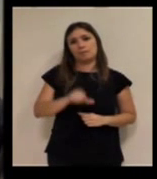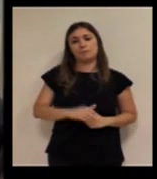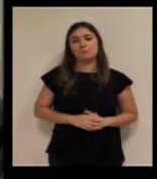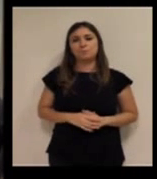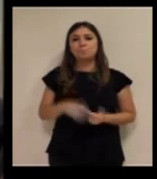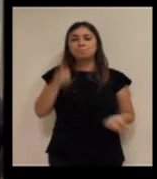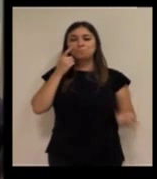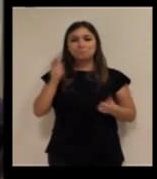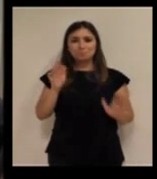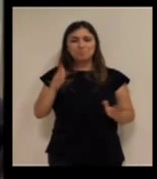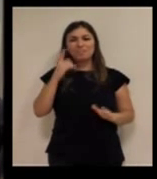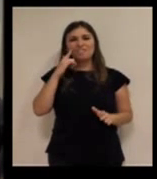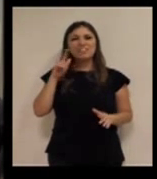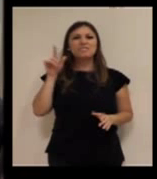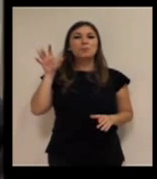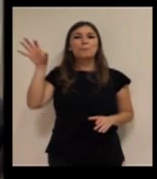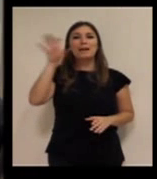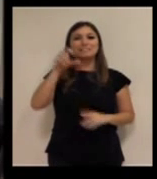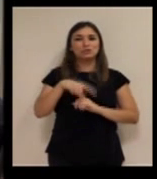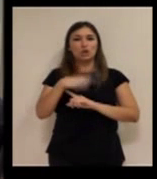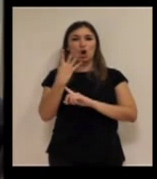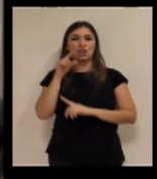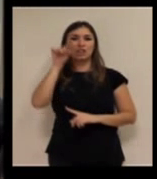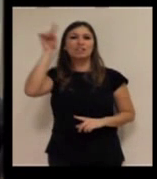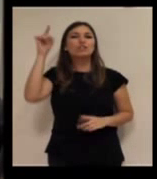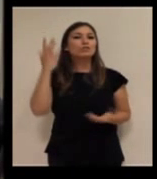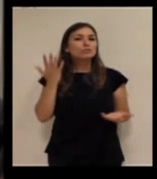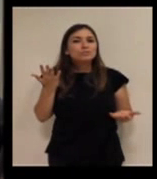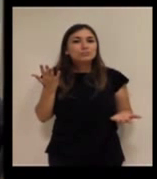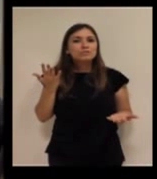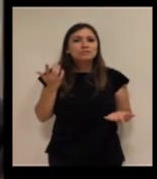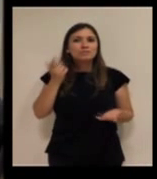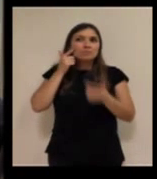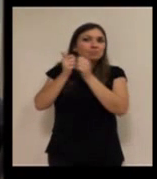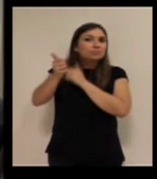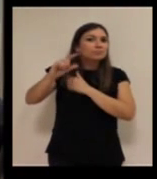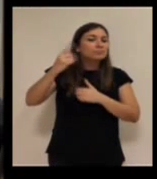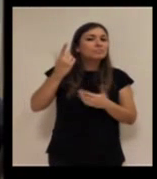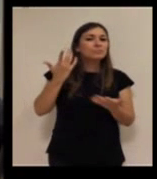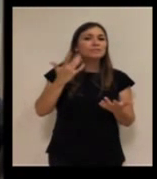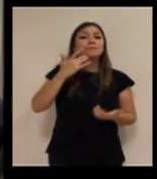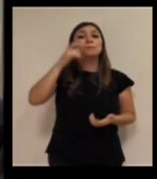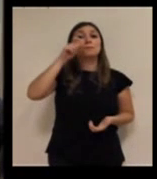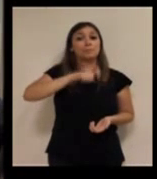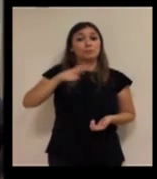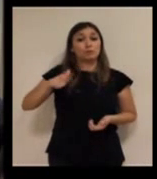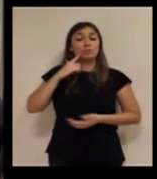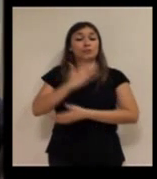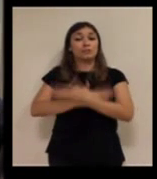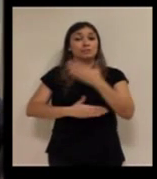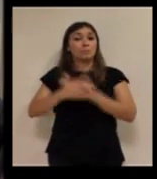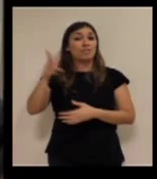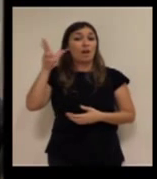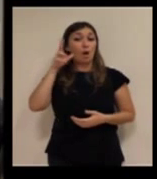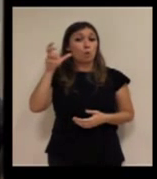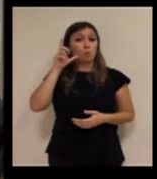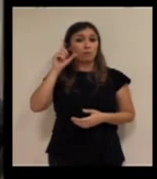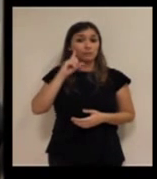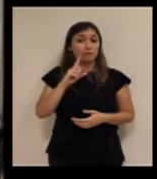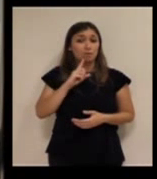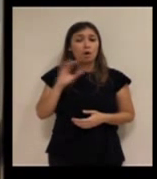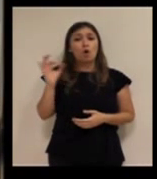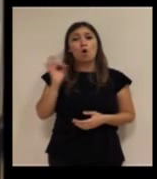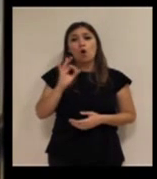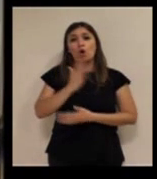Y en... Por ver la avanzadilla de los países nórdicos, el tema de las personas con